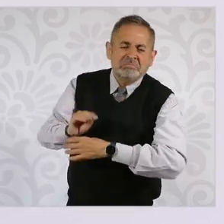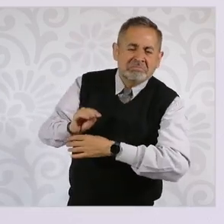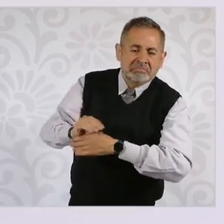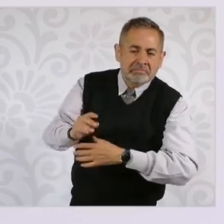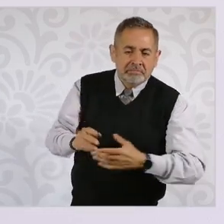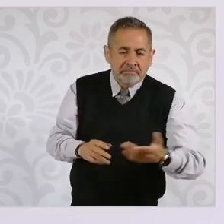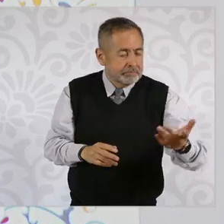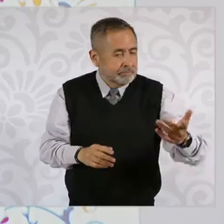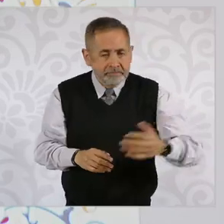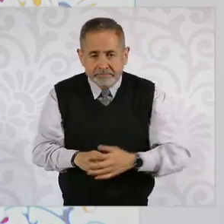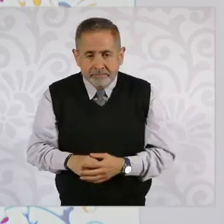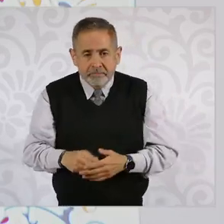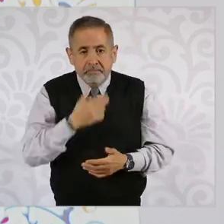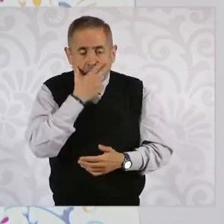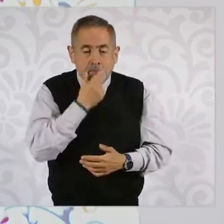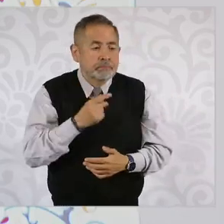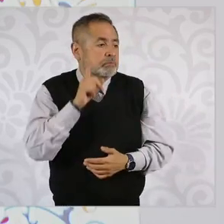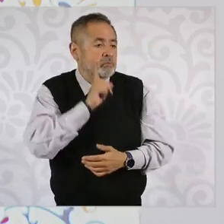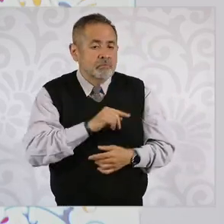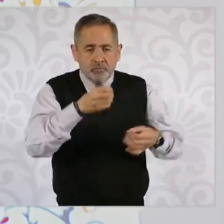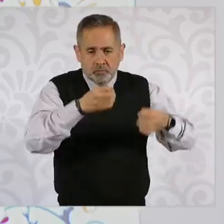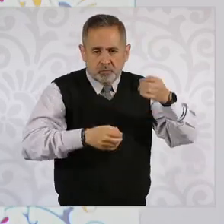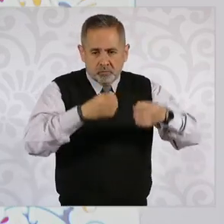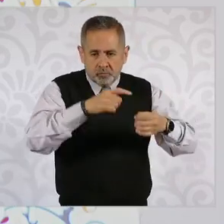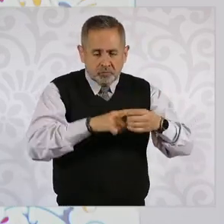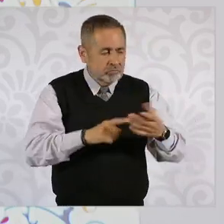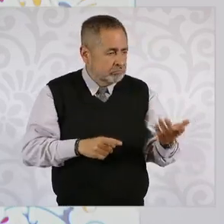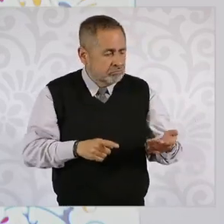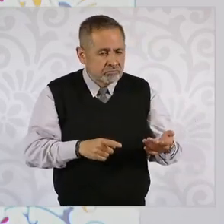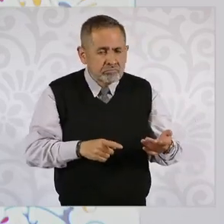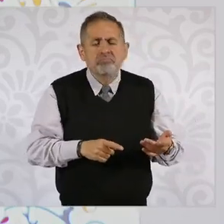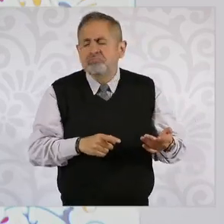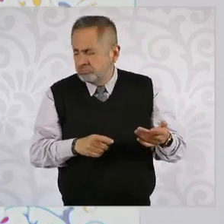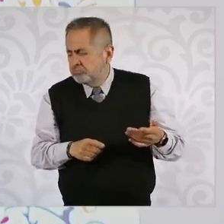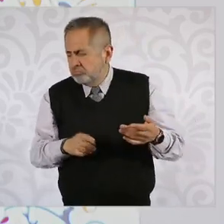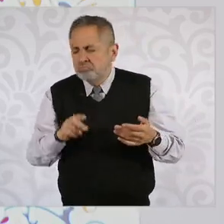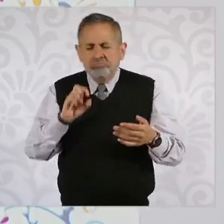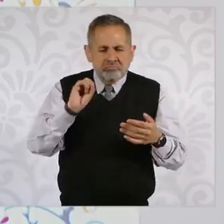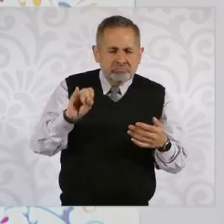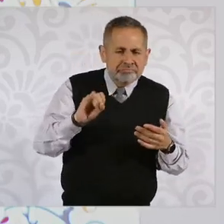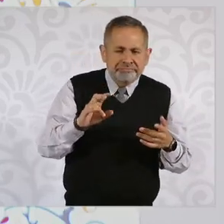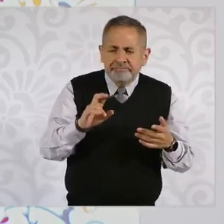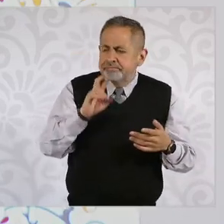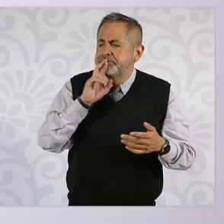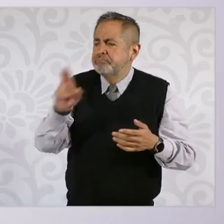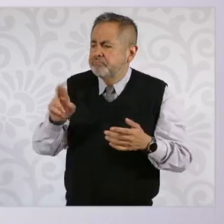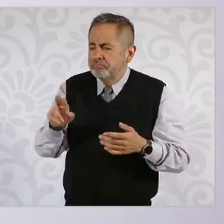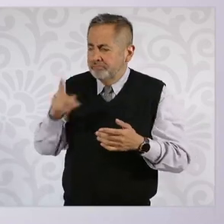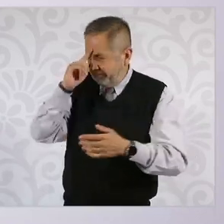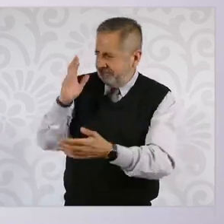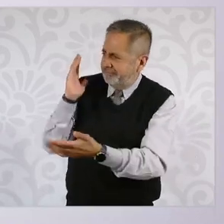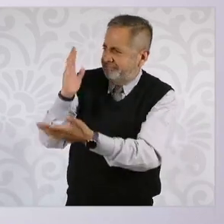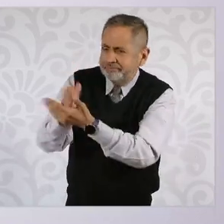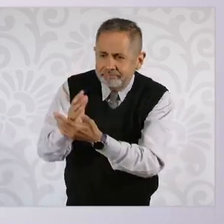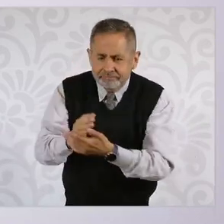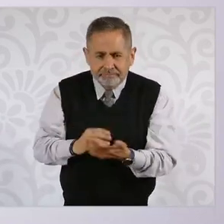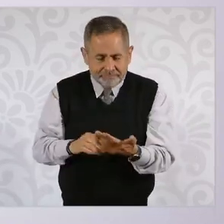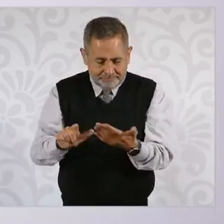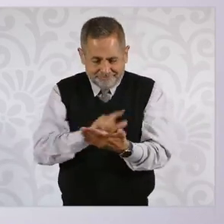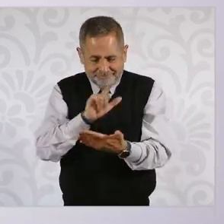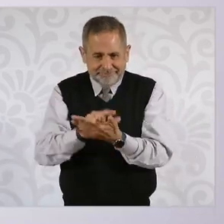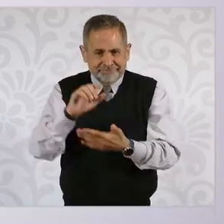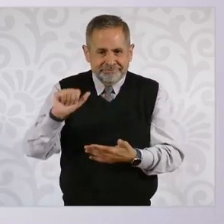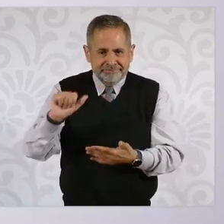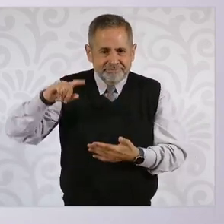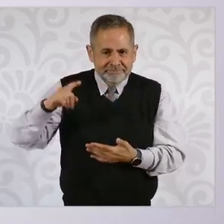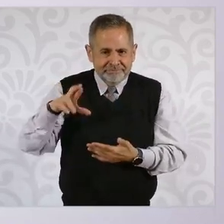Un juez, una jueza que responde frente a una suspensión que le permite la ley de amparo